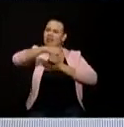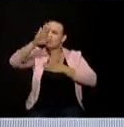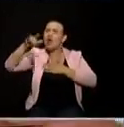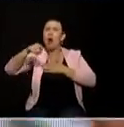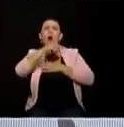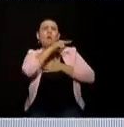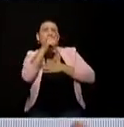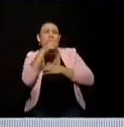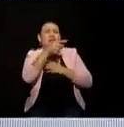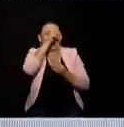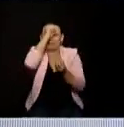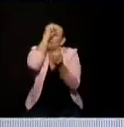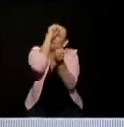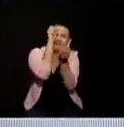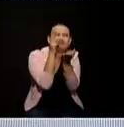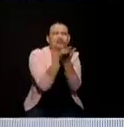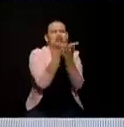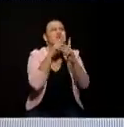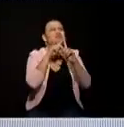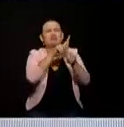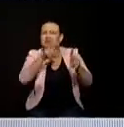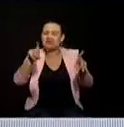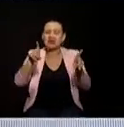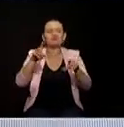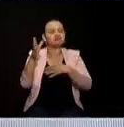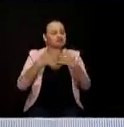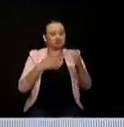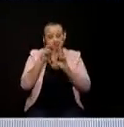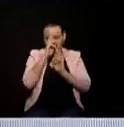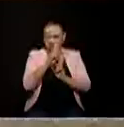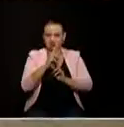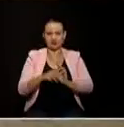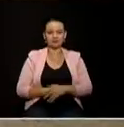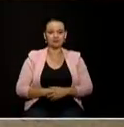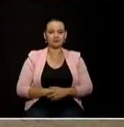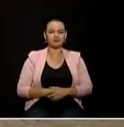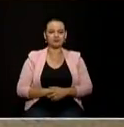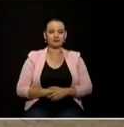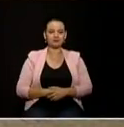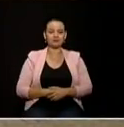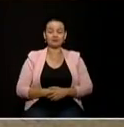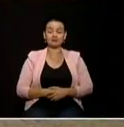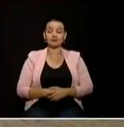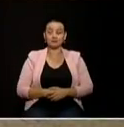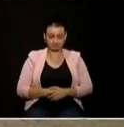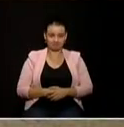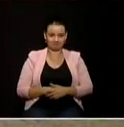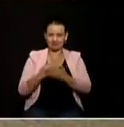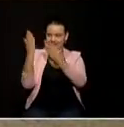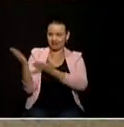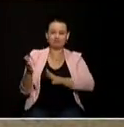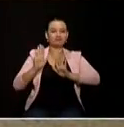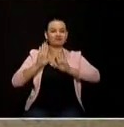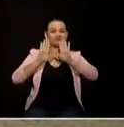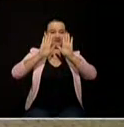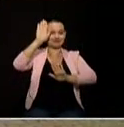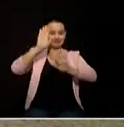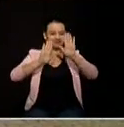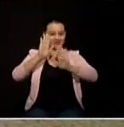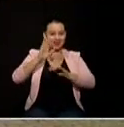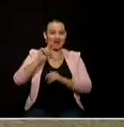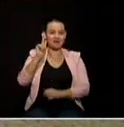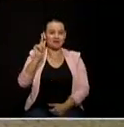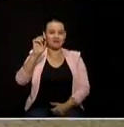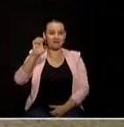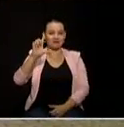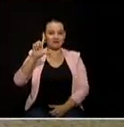rica en la diversidad si lo consideramos esto una riqueza el turno ahora es para el candidato felipe palao miremos a